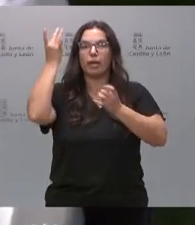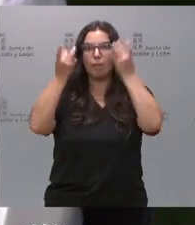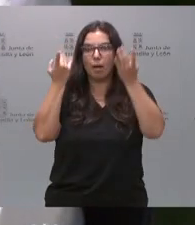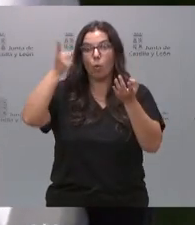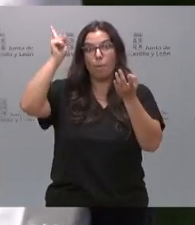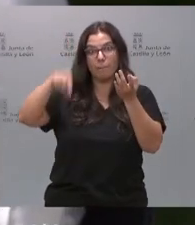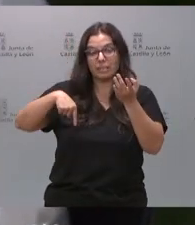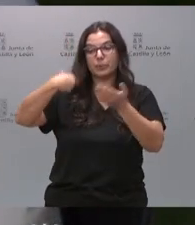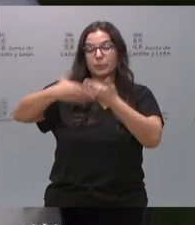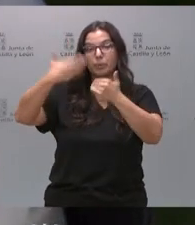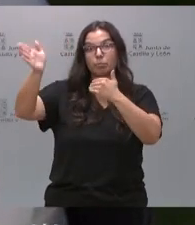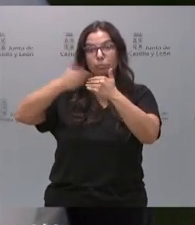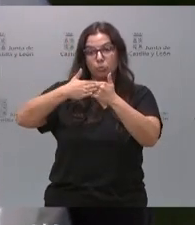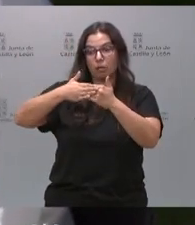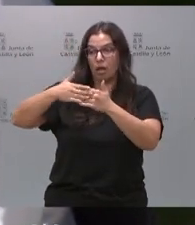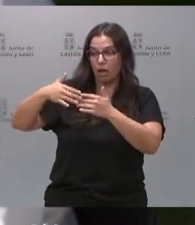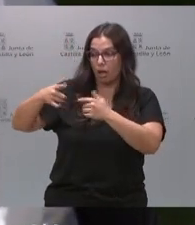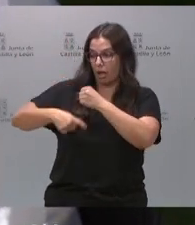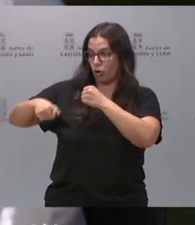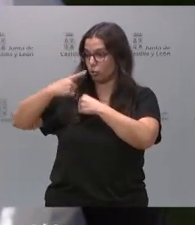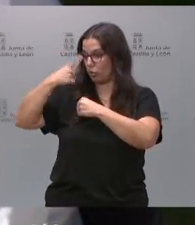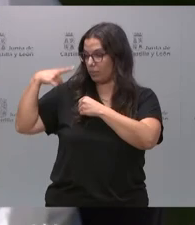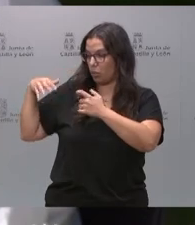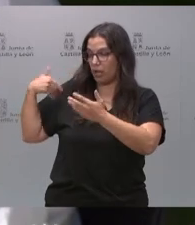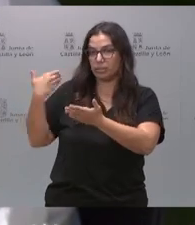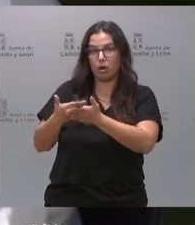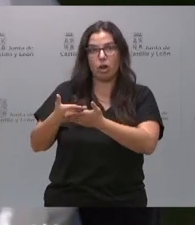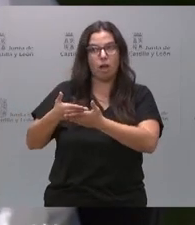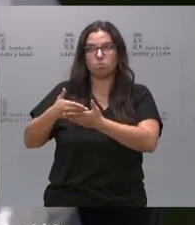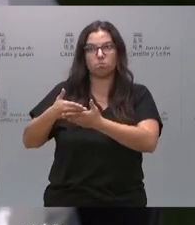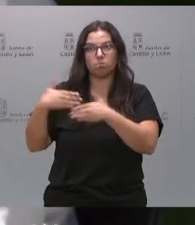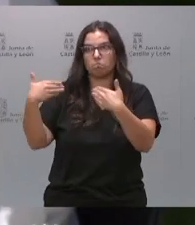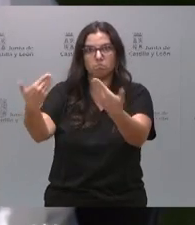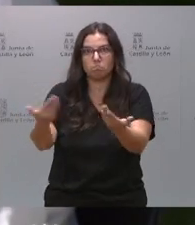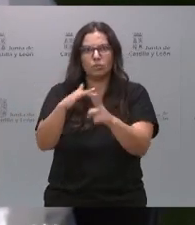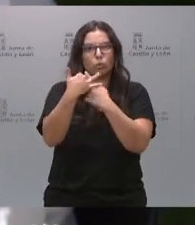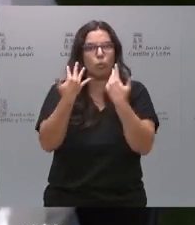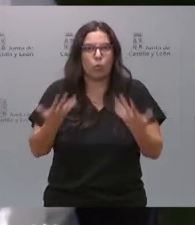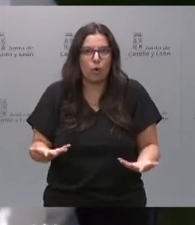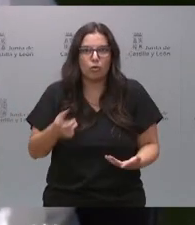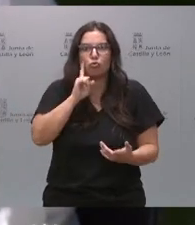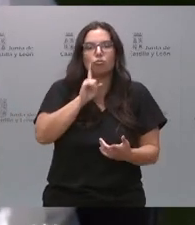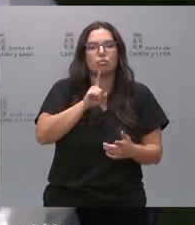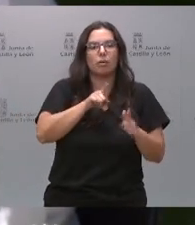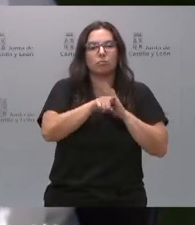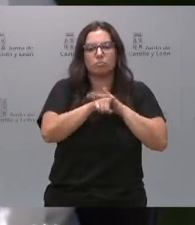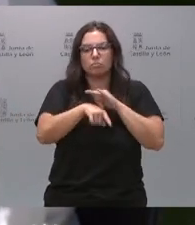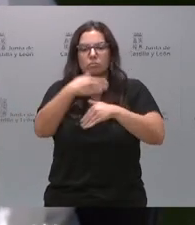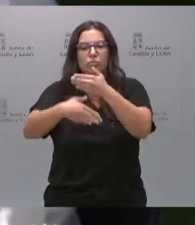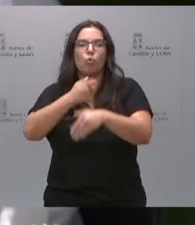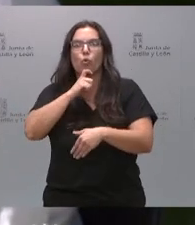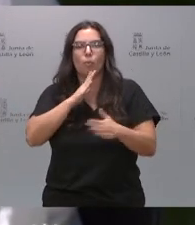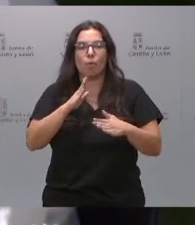mes y, desde entonces, desde que se cerró en agosto del año pasado, no sabemos en qué situación se encuentra la tramitación de esa ley,